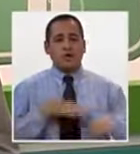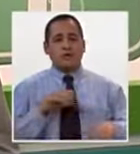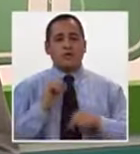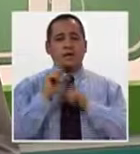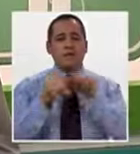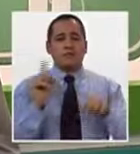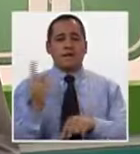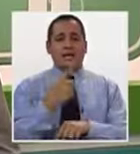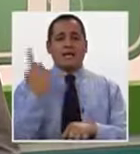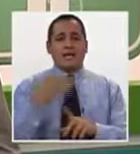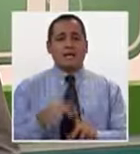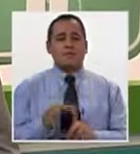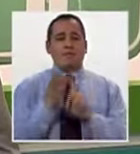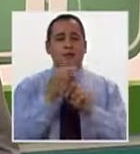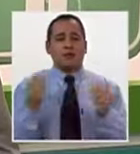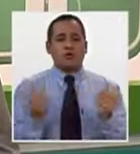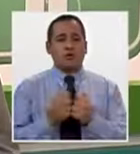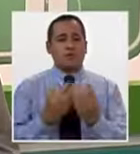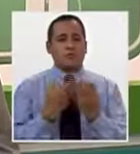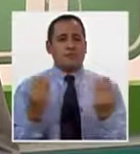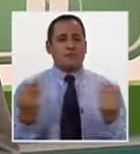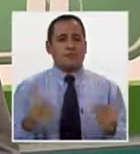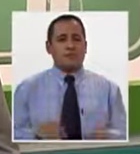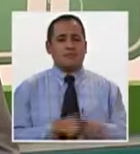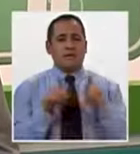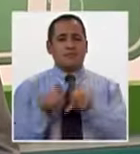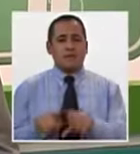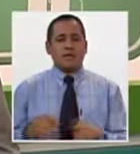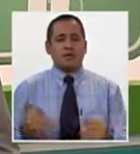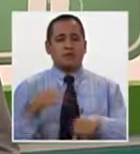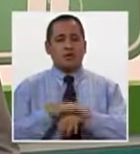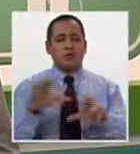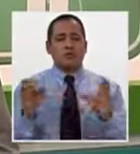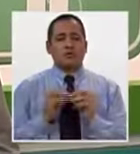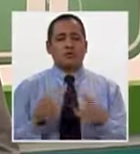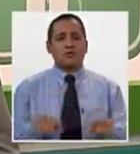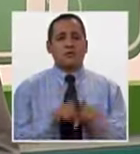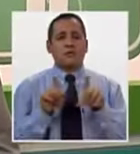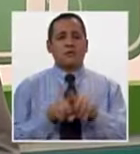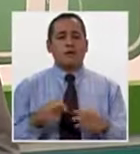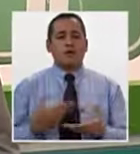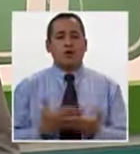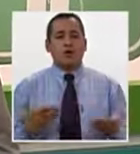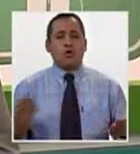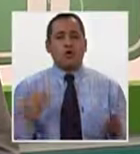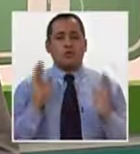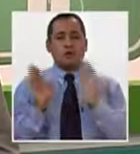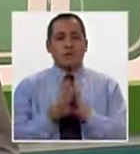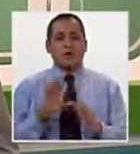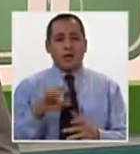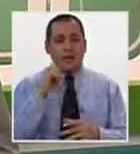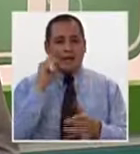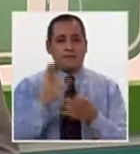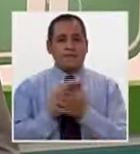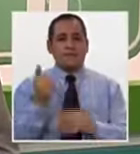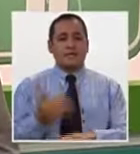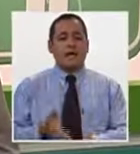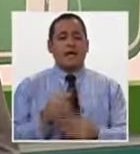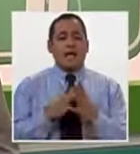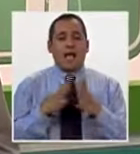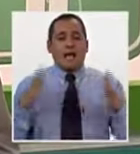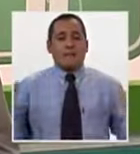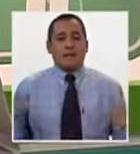una encuesta nacional especializada con un universo mayor, y sobre todo con un instrumento, la ficha técnica